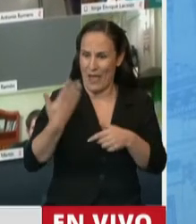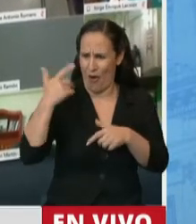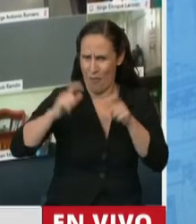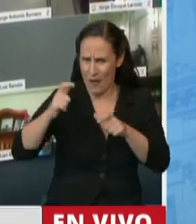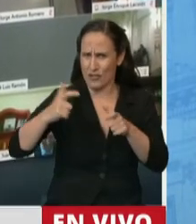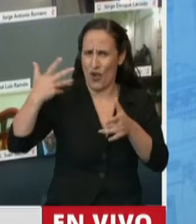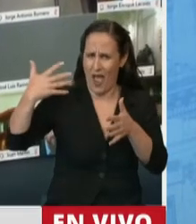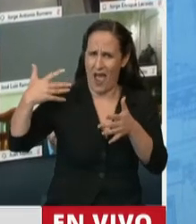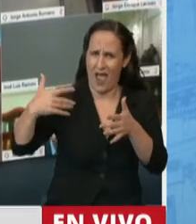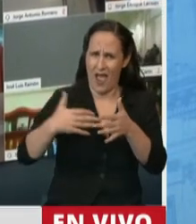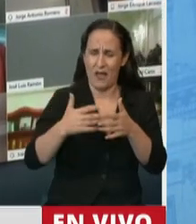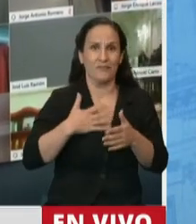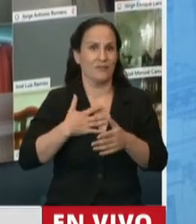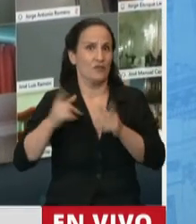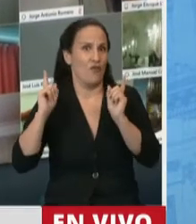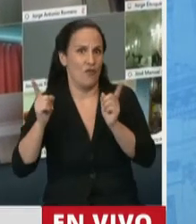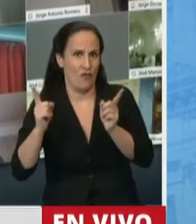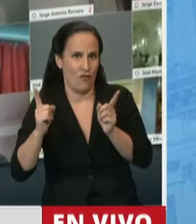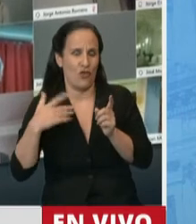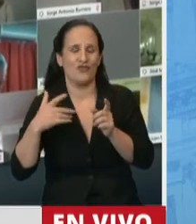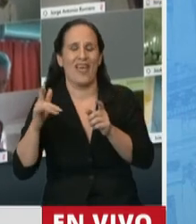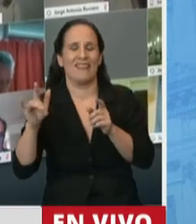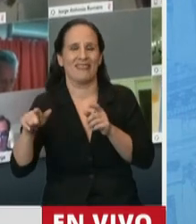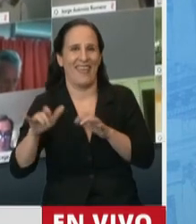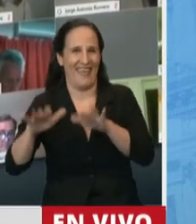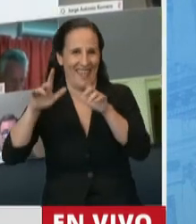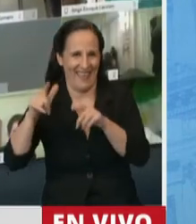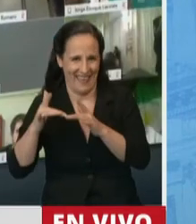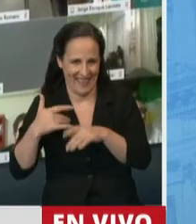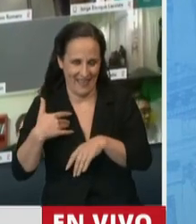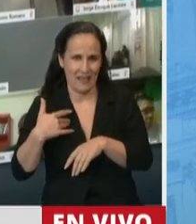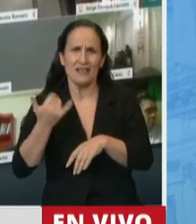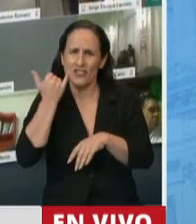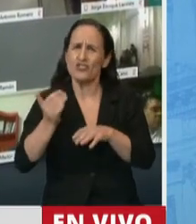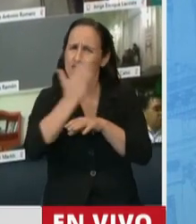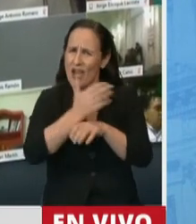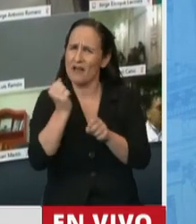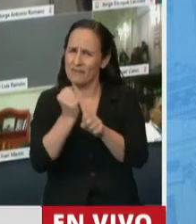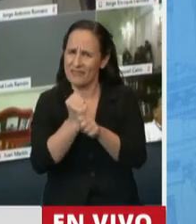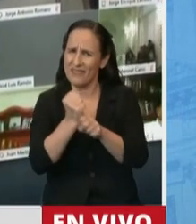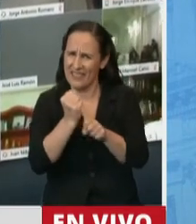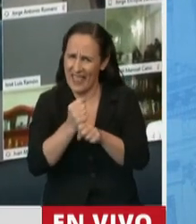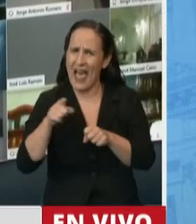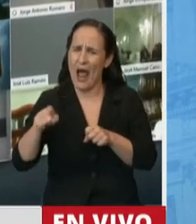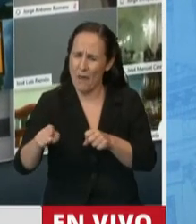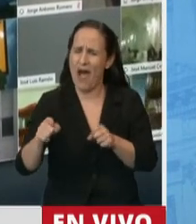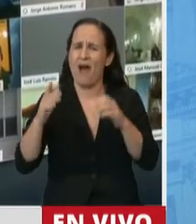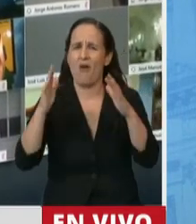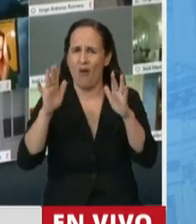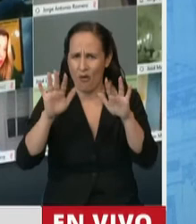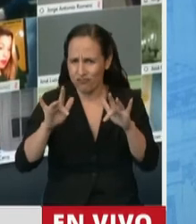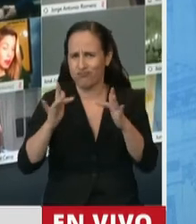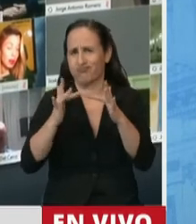incluyo, porque vengo del sector docente, del sector informático y veníamos ya realizando teletrabajo y estamos vivos y crecimos y